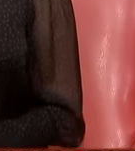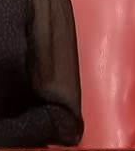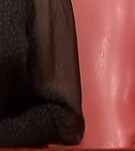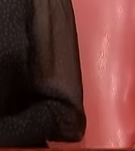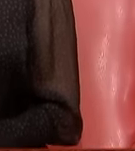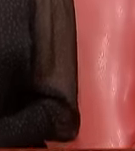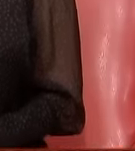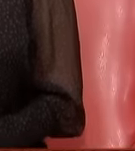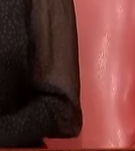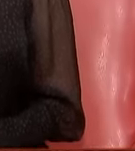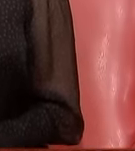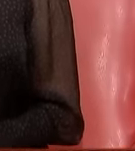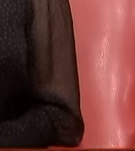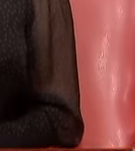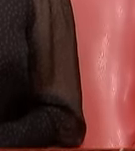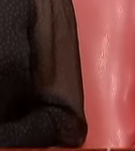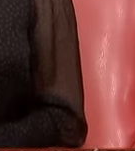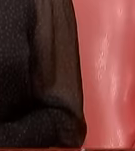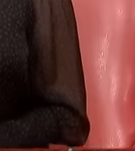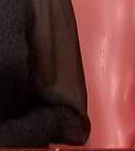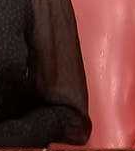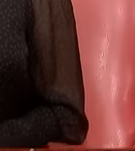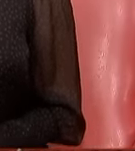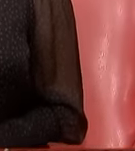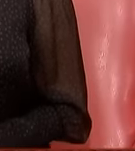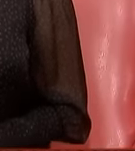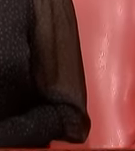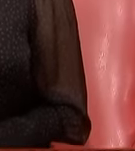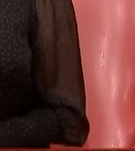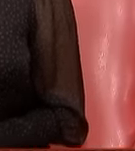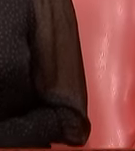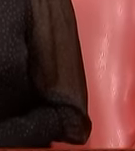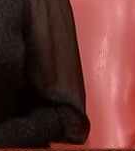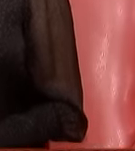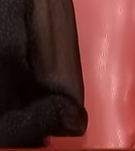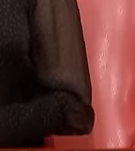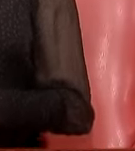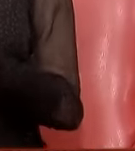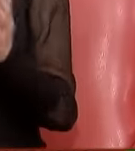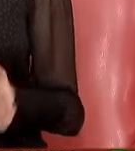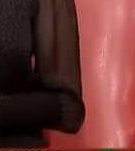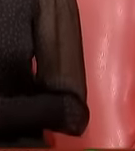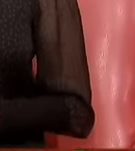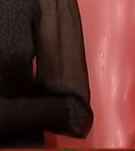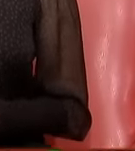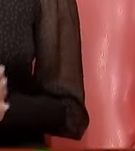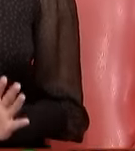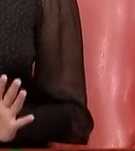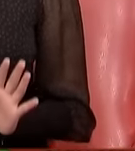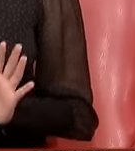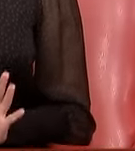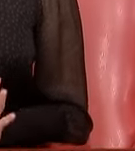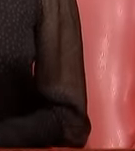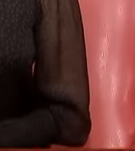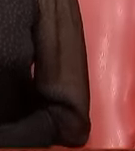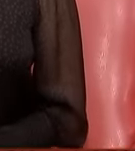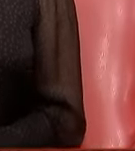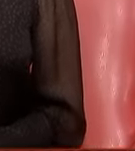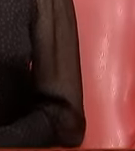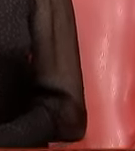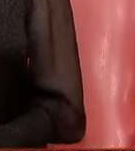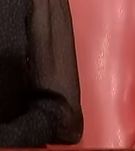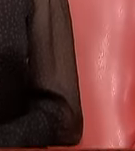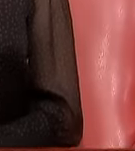mensajes esta es la labor de los periodistas ahora y de las diferentes plataformas y en otras noticias 10 startups